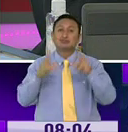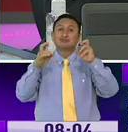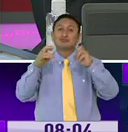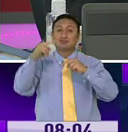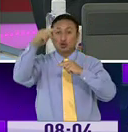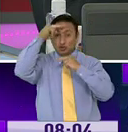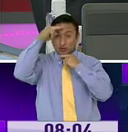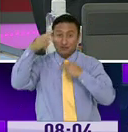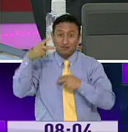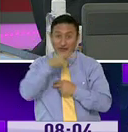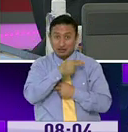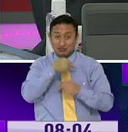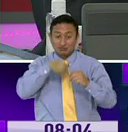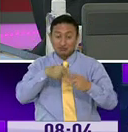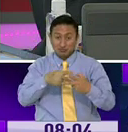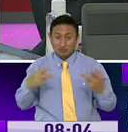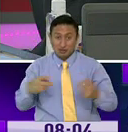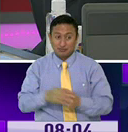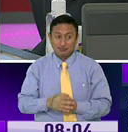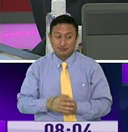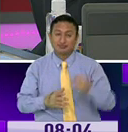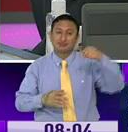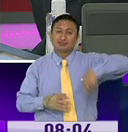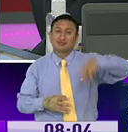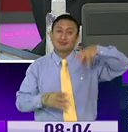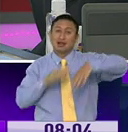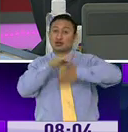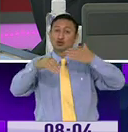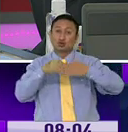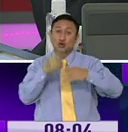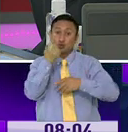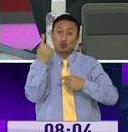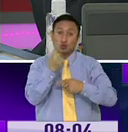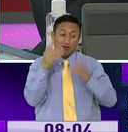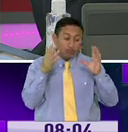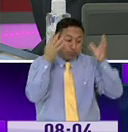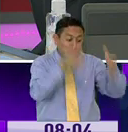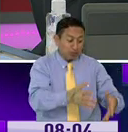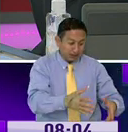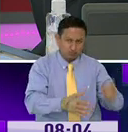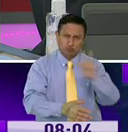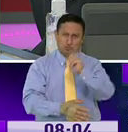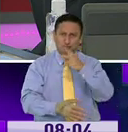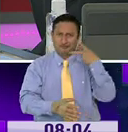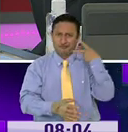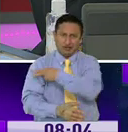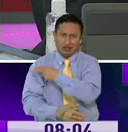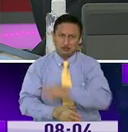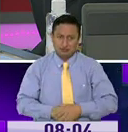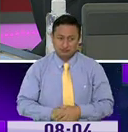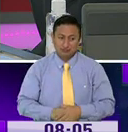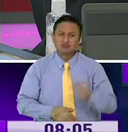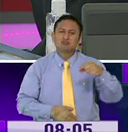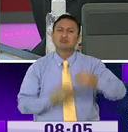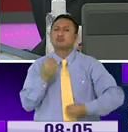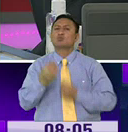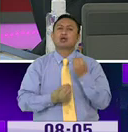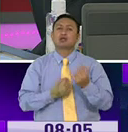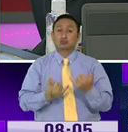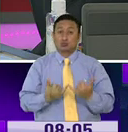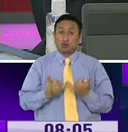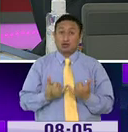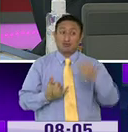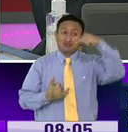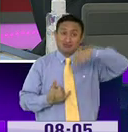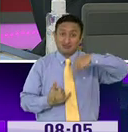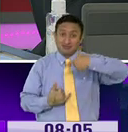la noticia falsa de las fuerzas comunes. Quiero aclarar que es falso totalmente lo de las fuerzas comunes. Lo que se va a hacer aquí y lo